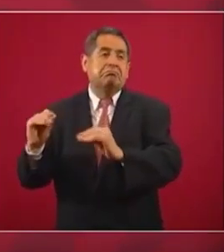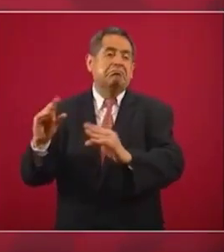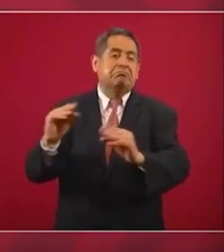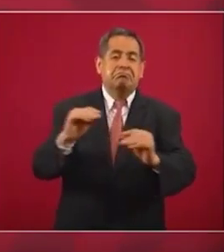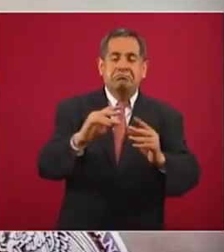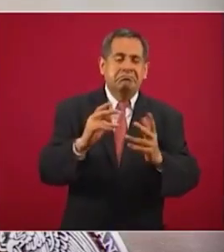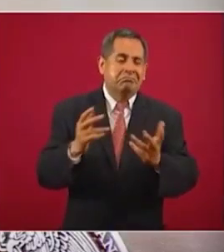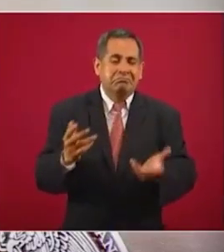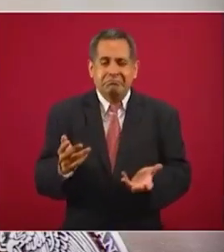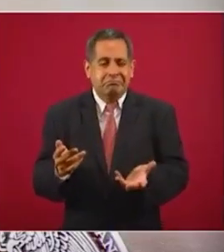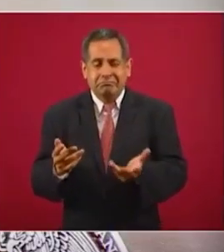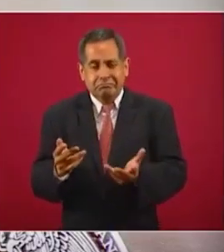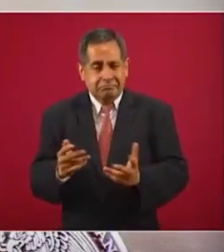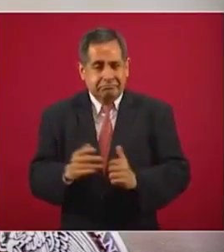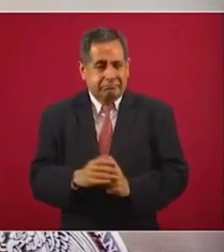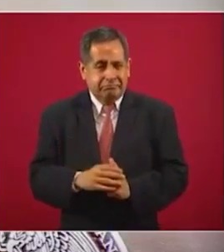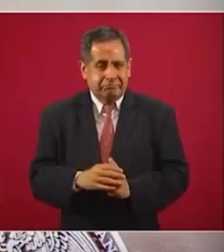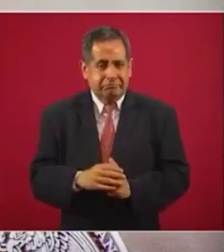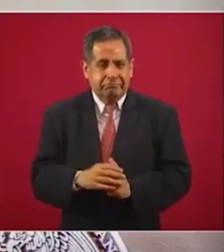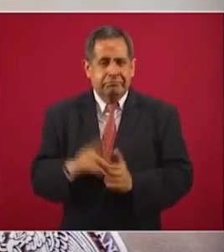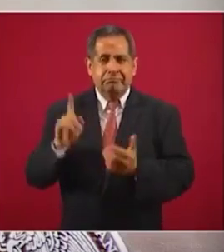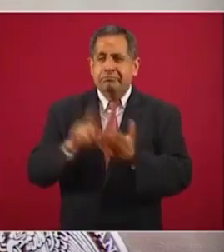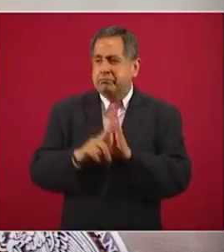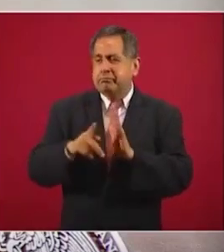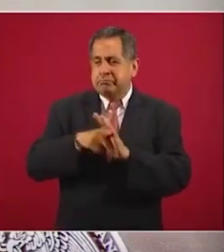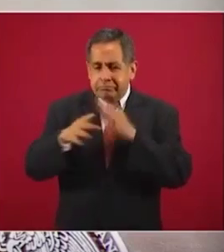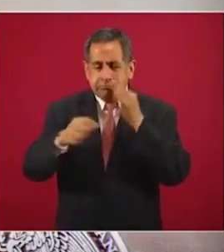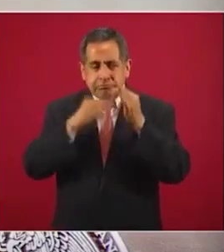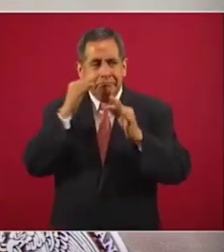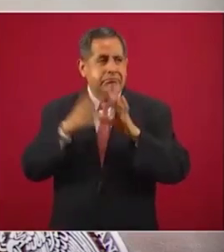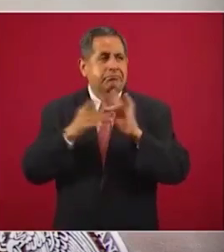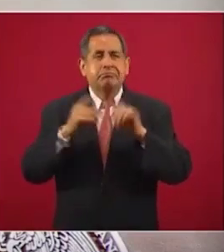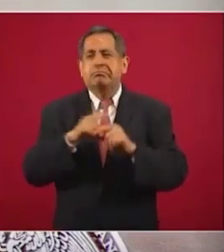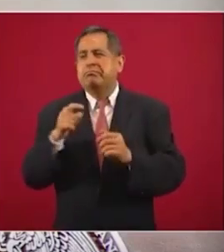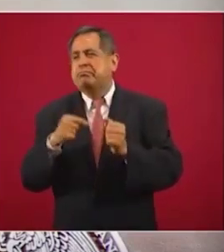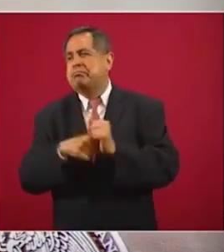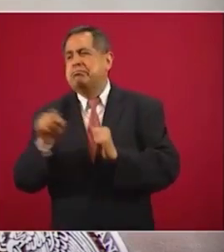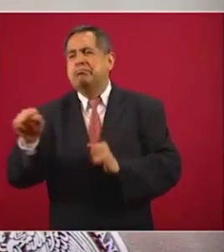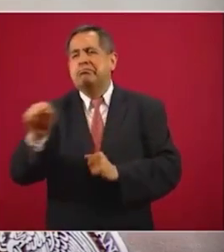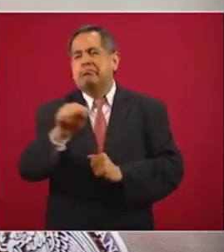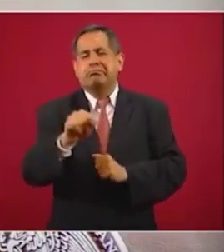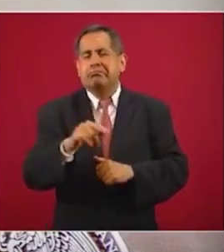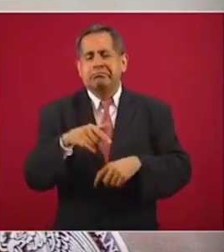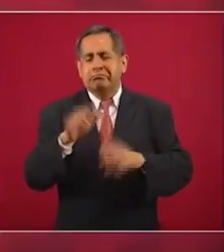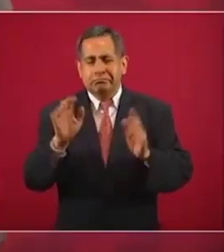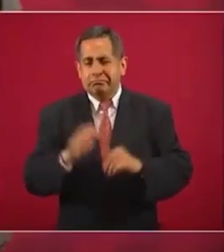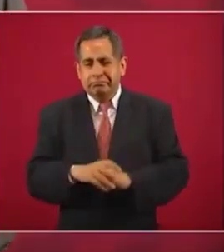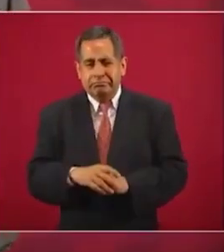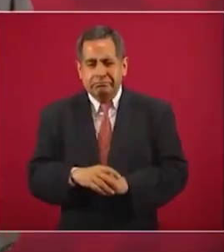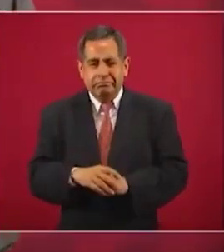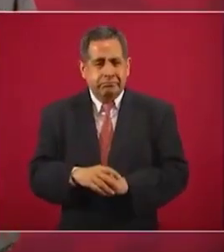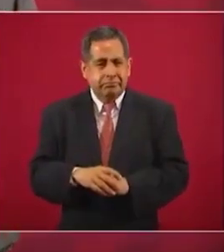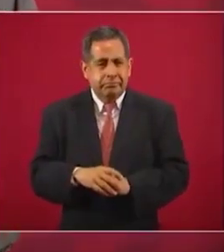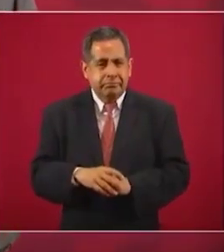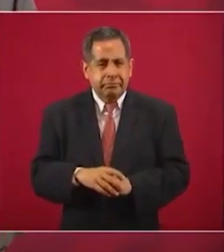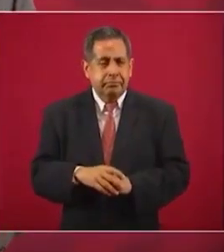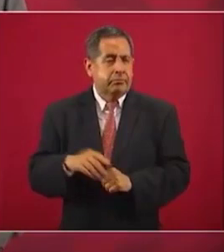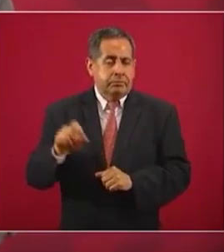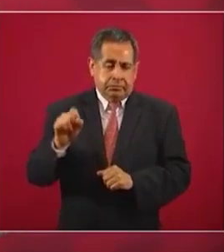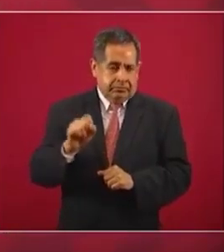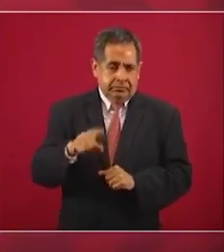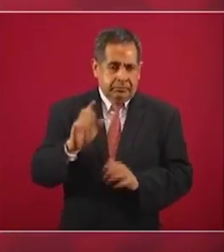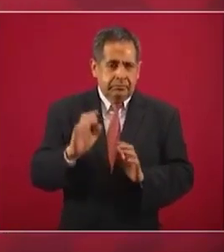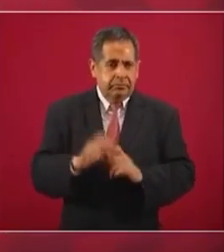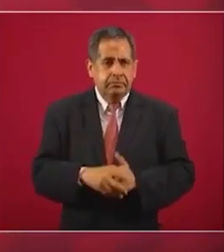las ruedas de prensa de todos los días es lo que